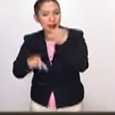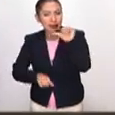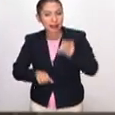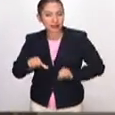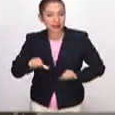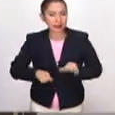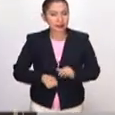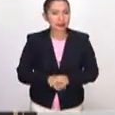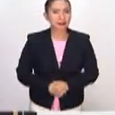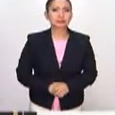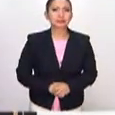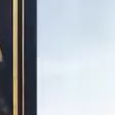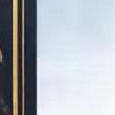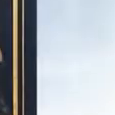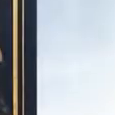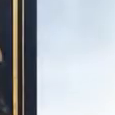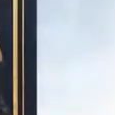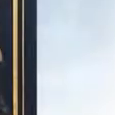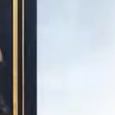acciones.